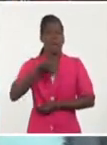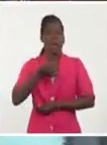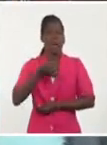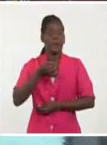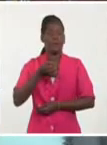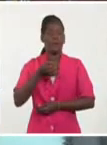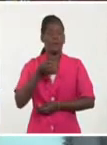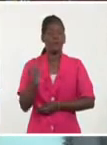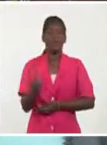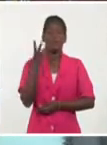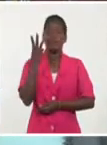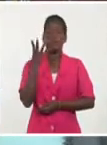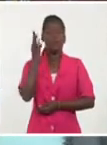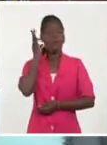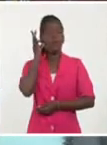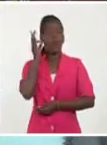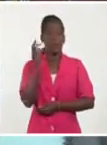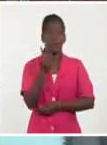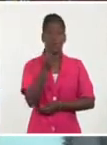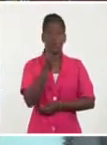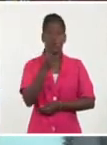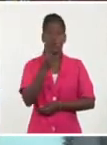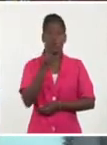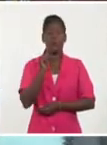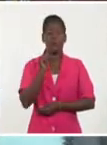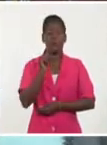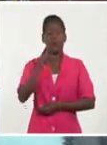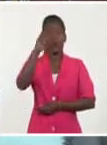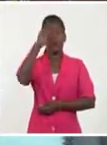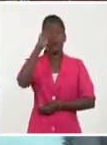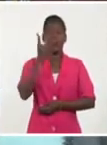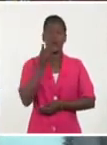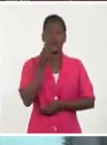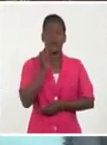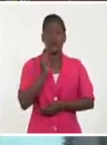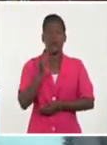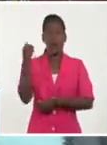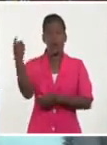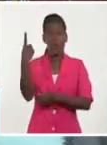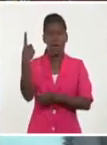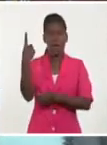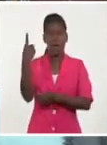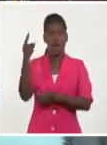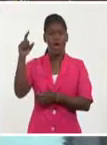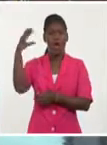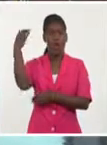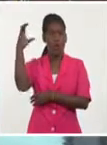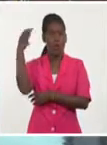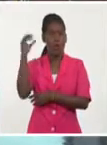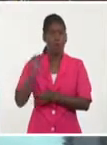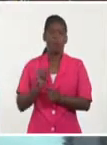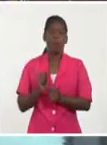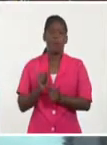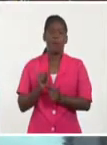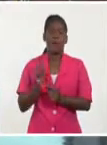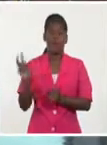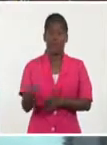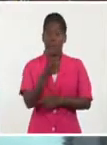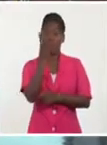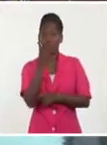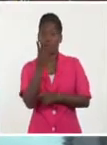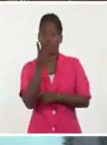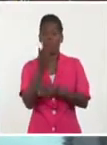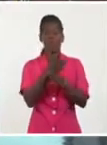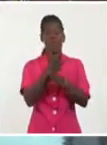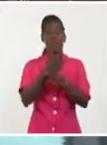dos de ellas dominicanas y una colombiana, que crearon en pandemia espectáculos que tienen que ver con la